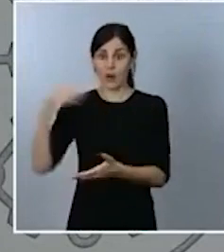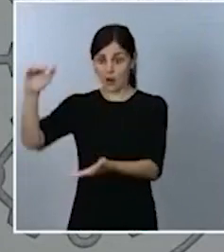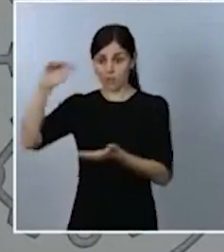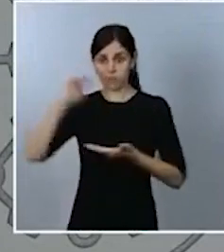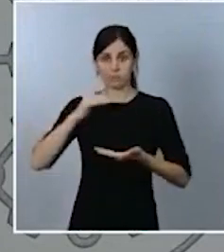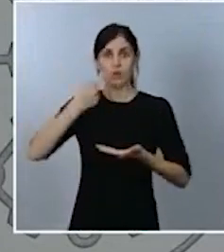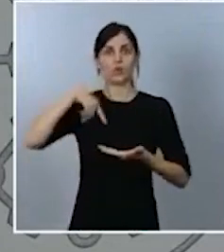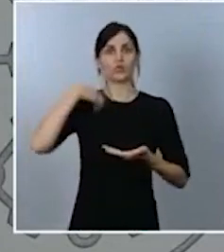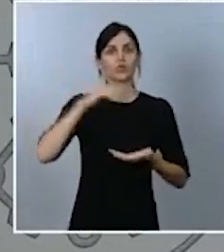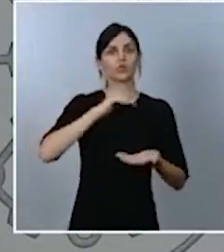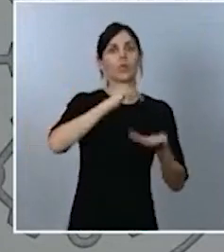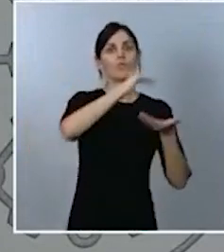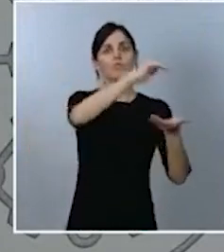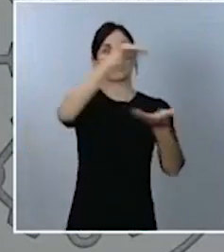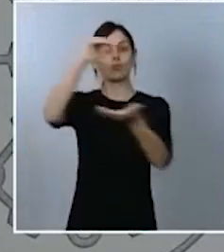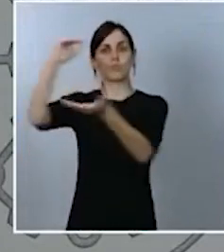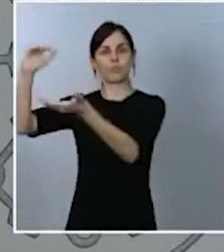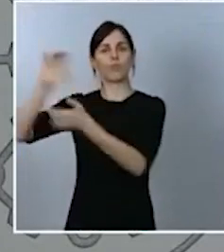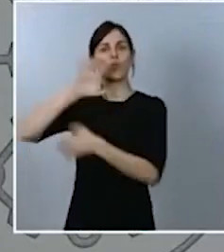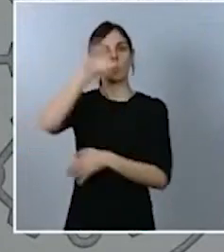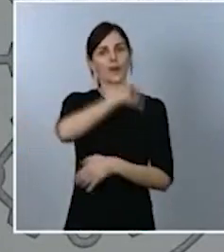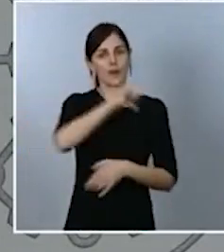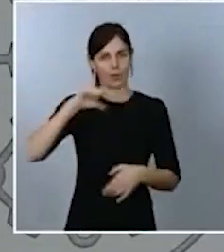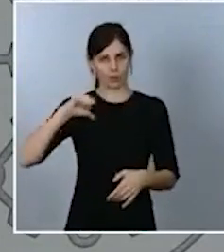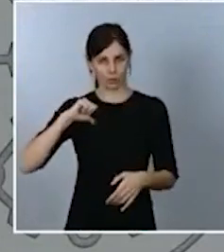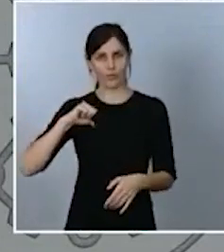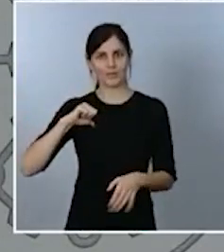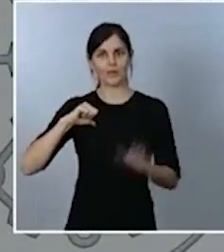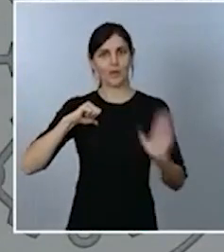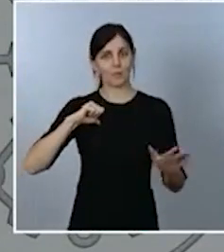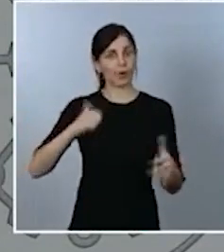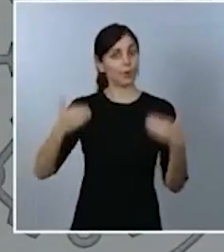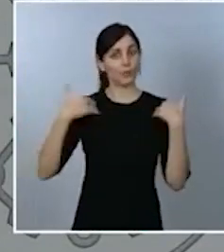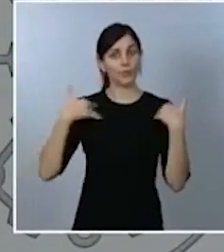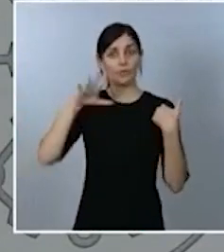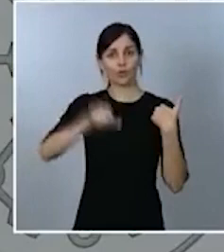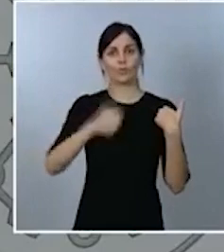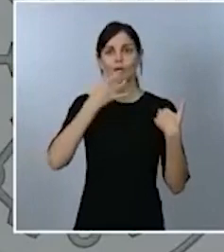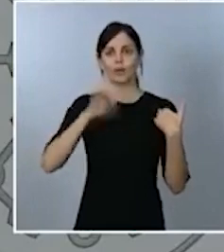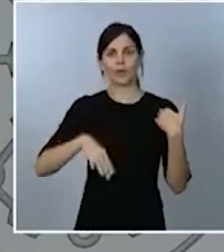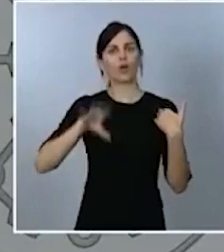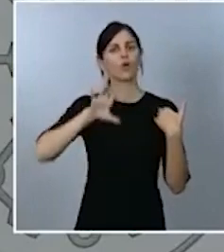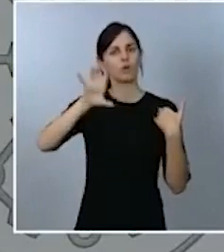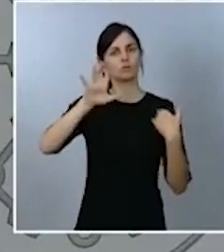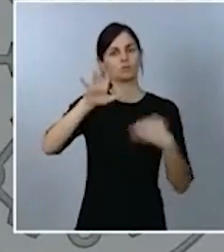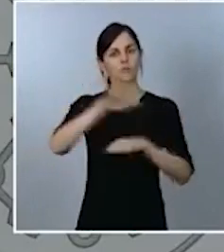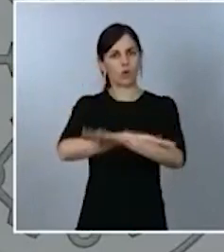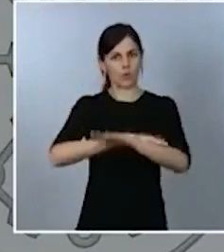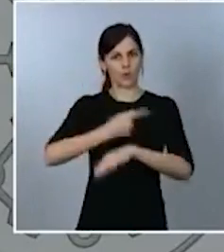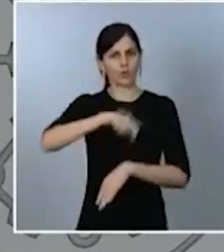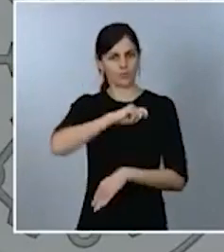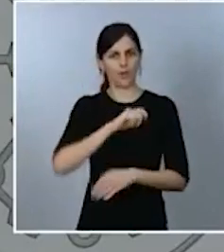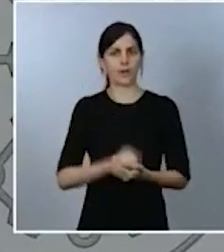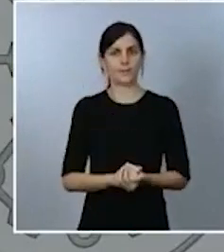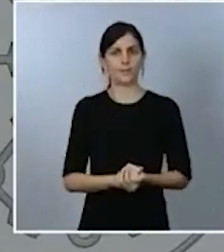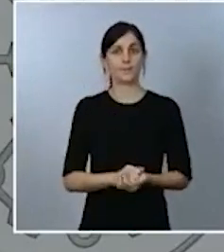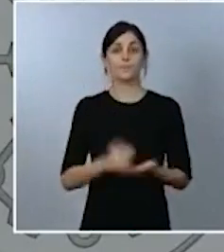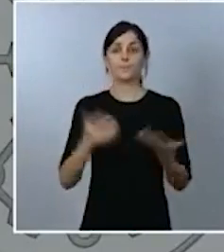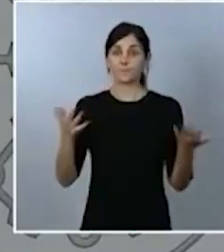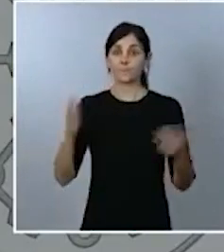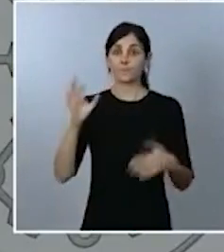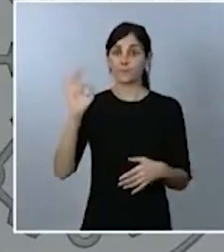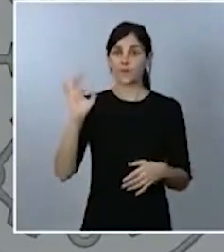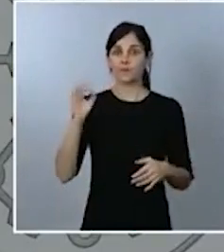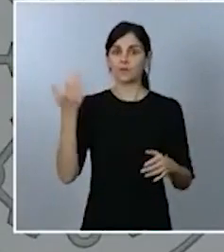el gobierno de España una vez que se hayan finalizado todos esos trámites preceptivos pero teníamos ya previsto en el proyecto de